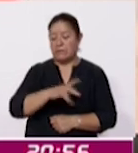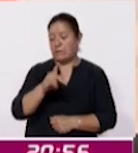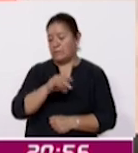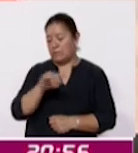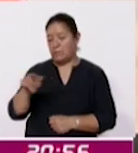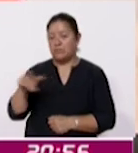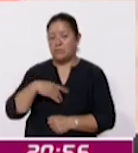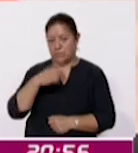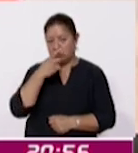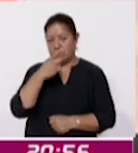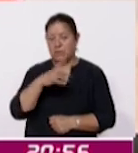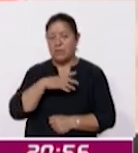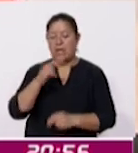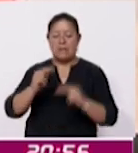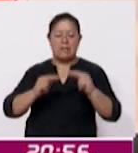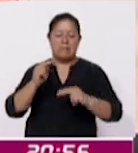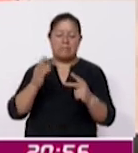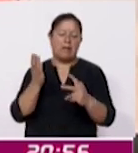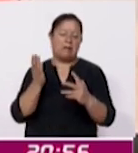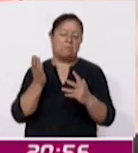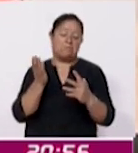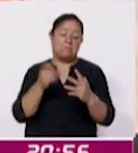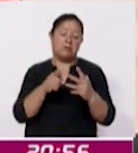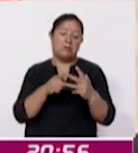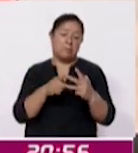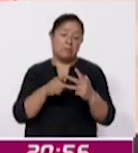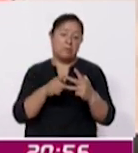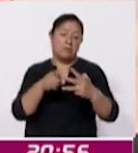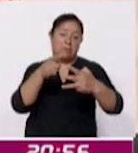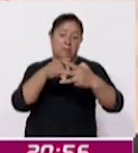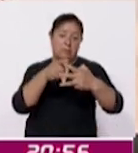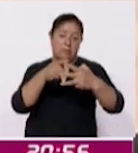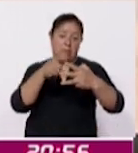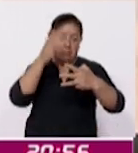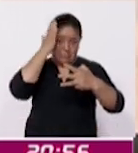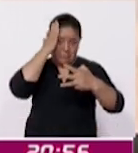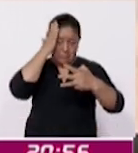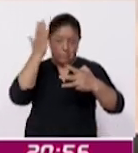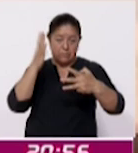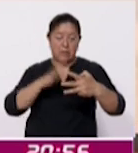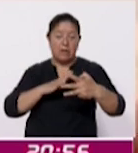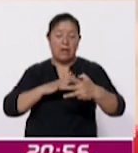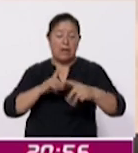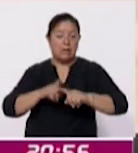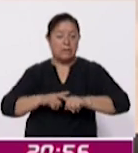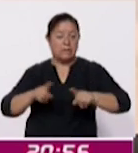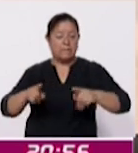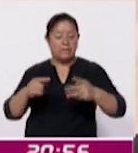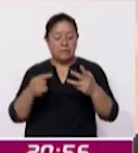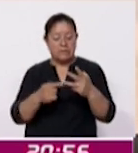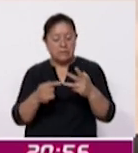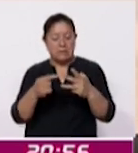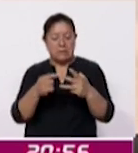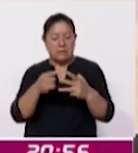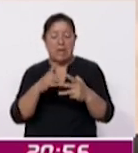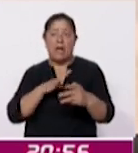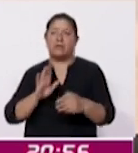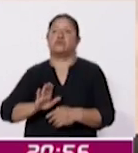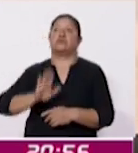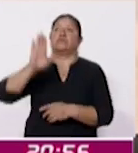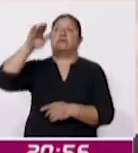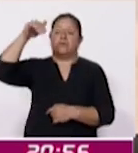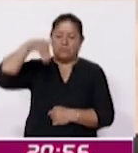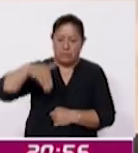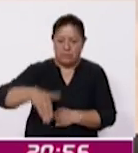decir que es para nivel intermedio y avanzado hay pues distintas digamos que fases de la carrera hay subidas hay